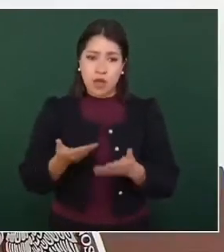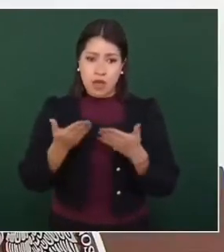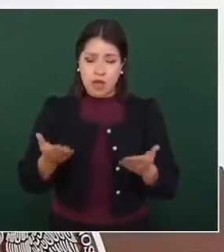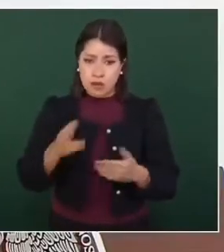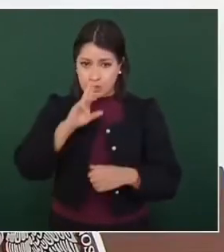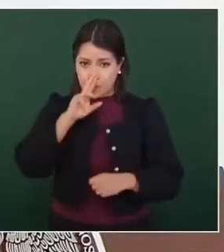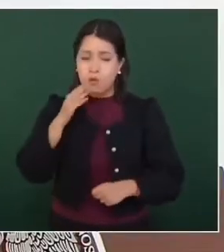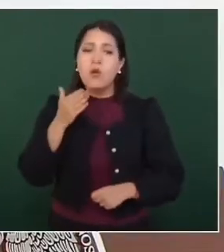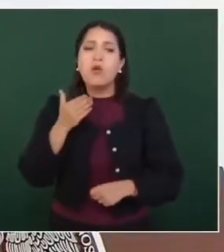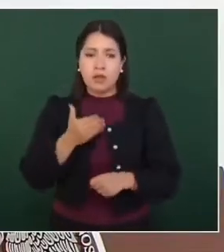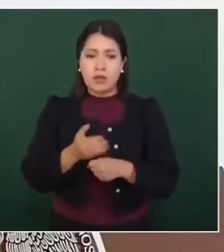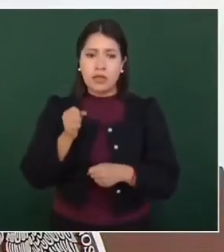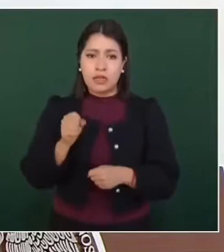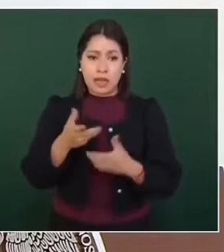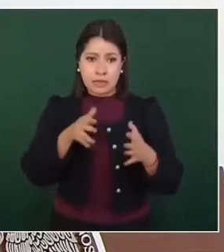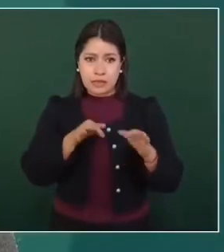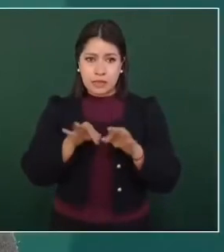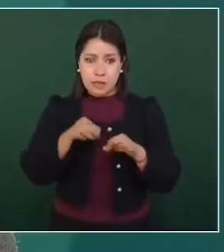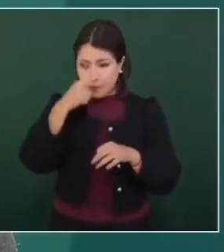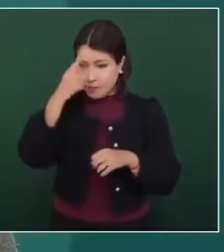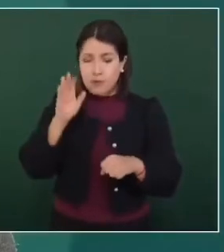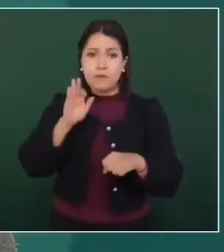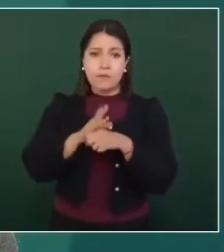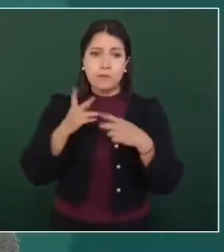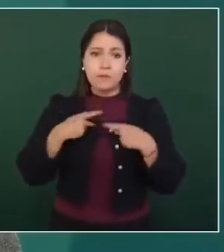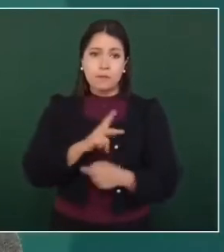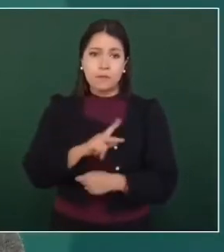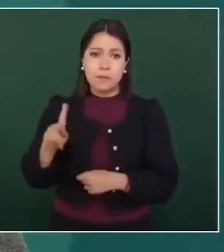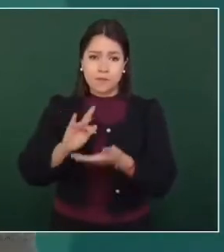responsabilidad de trabajar por el bienestar del pueblo. Muchísimas gracias.